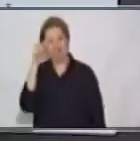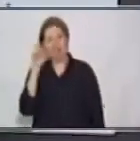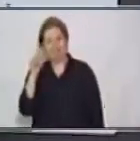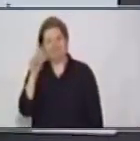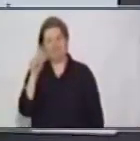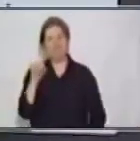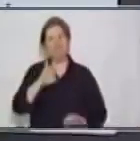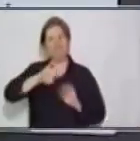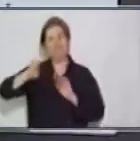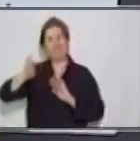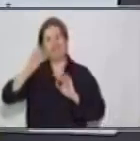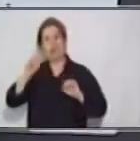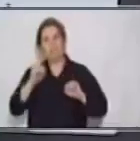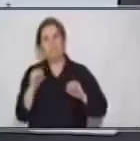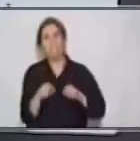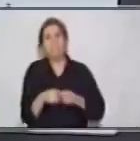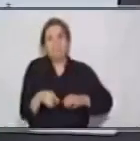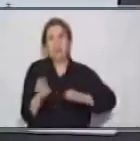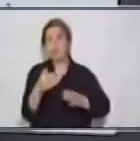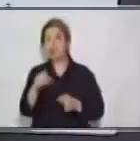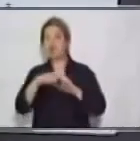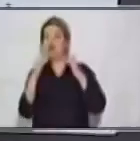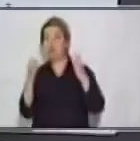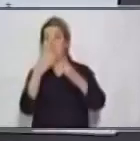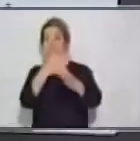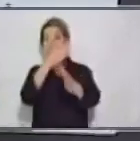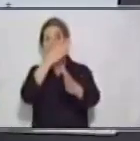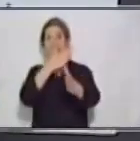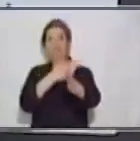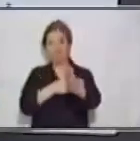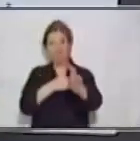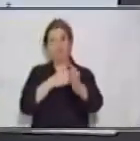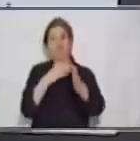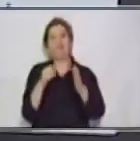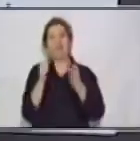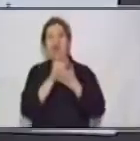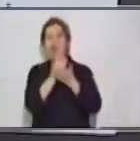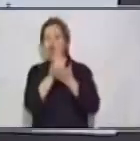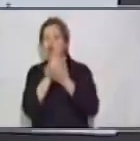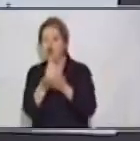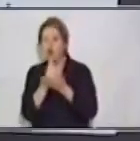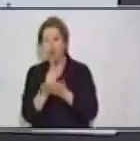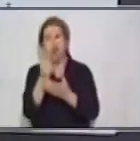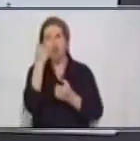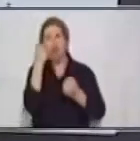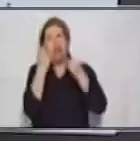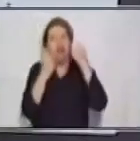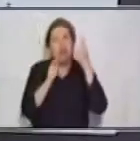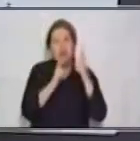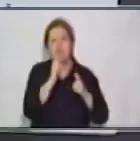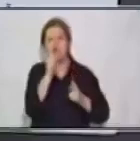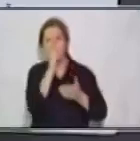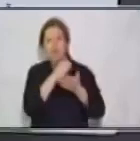que relacionan otras palabras, haciendo que una complemente a la otra. Ejemplo,